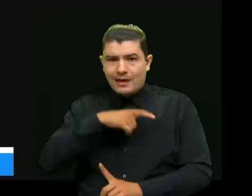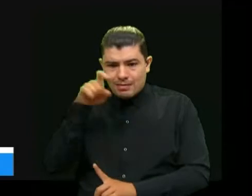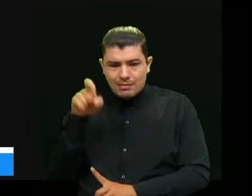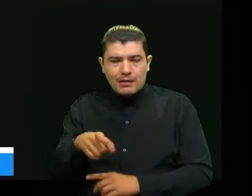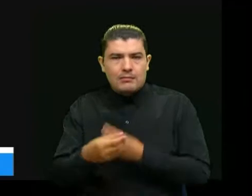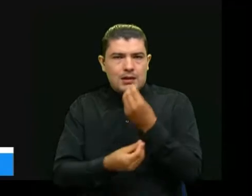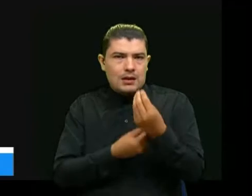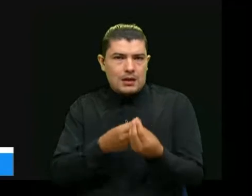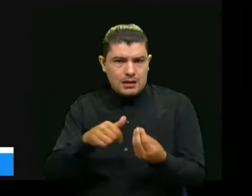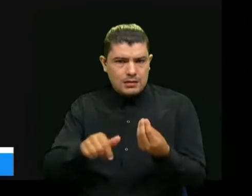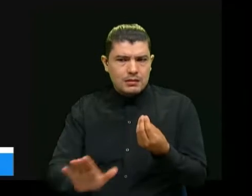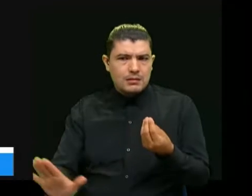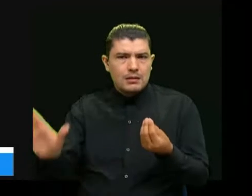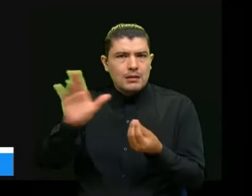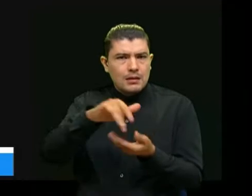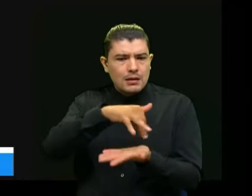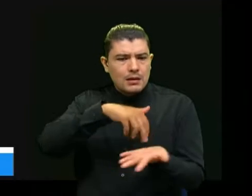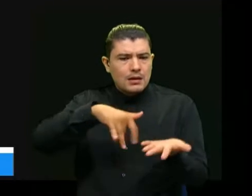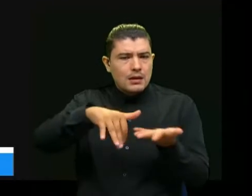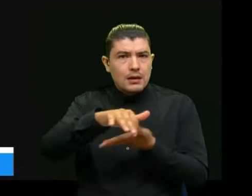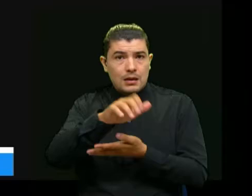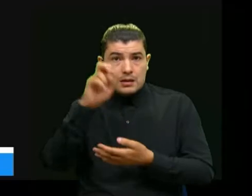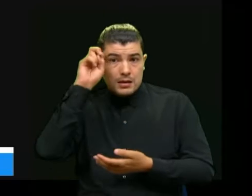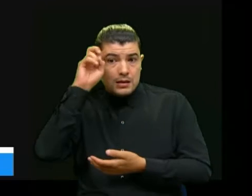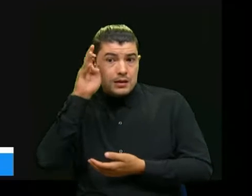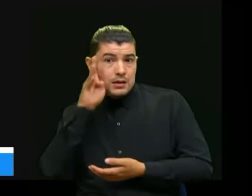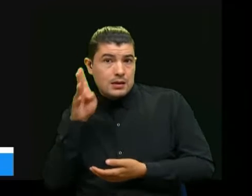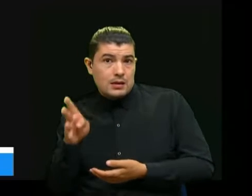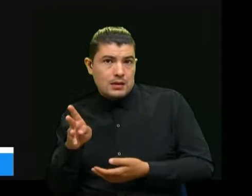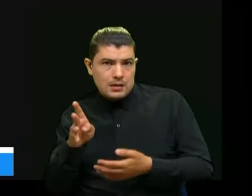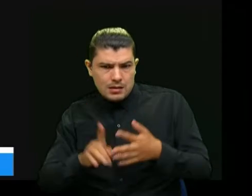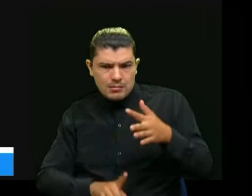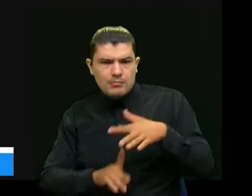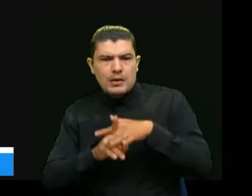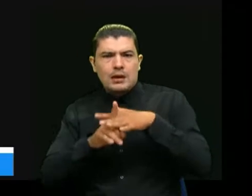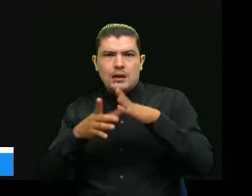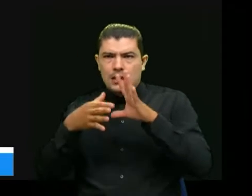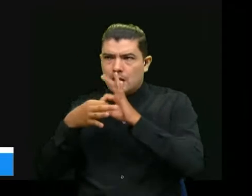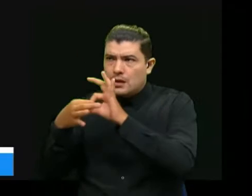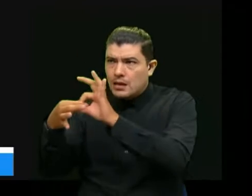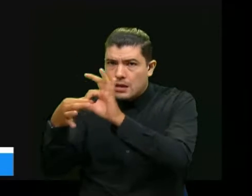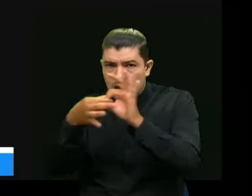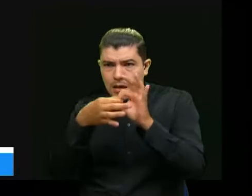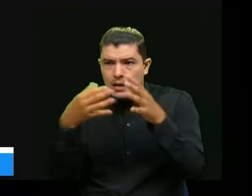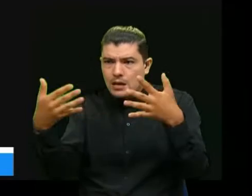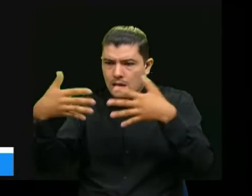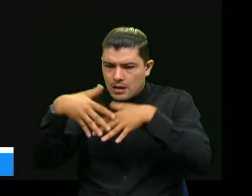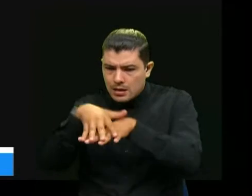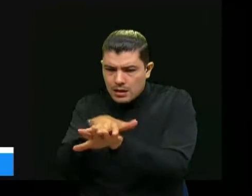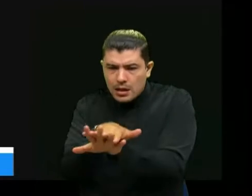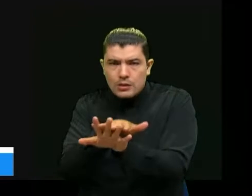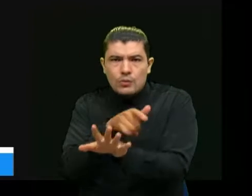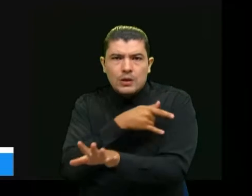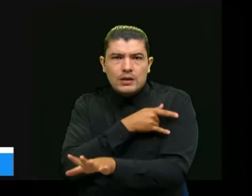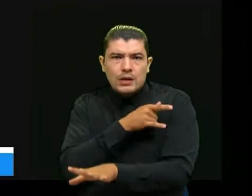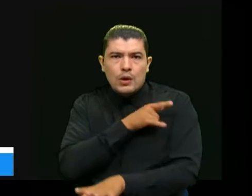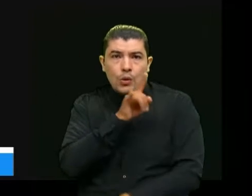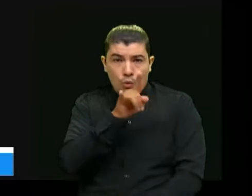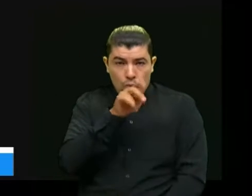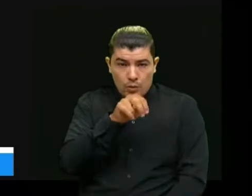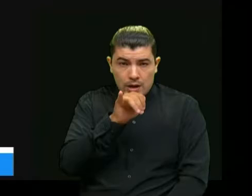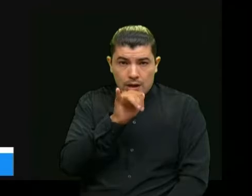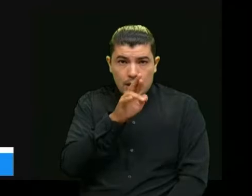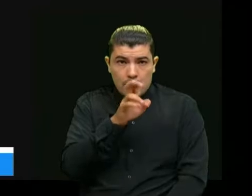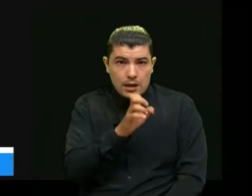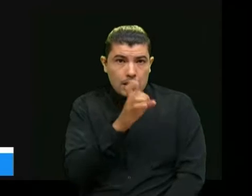en Santander pues y en el gran Santander la creación de redes universitarias como Unirred está permitiendo